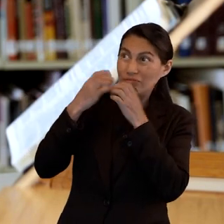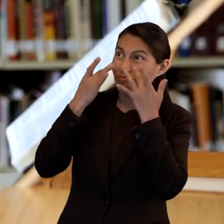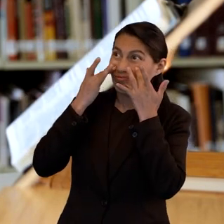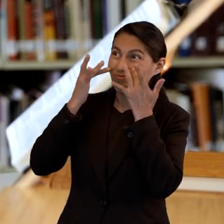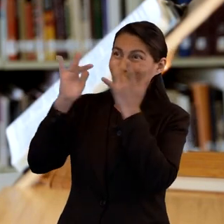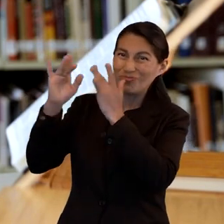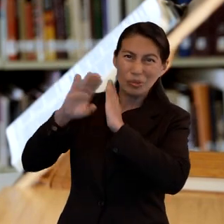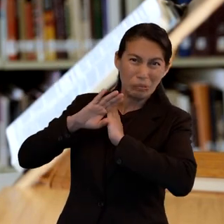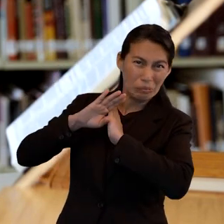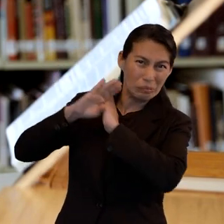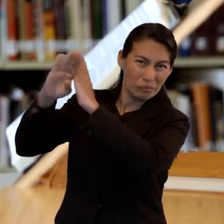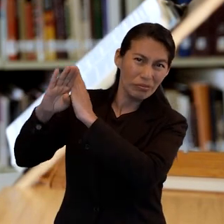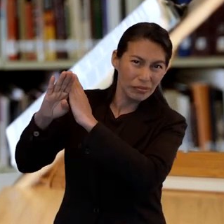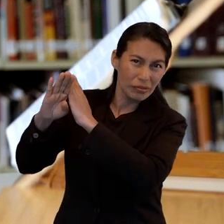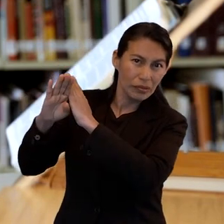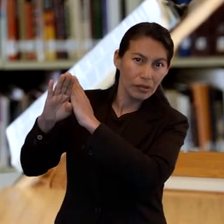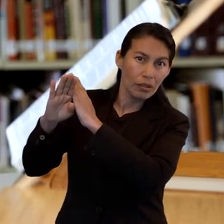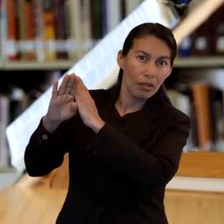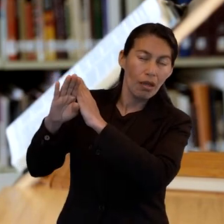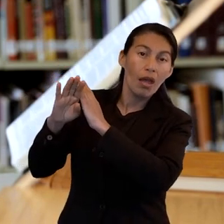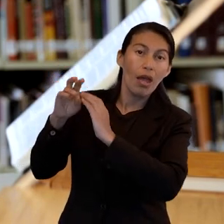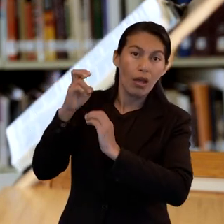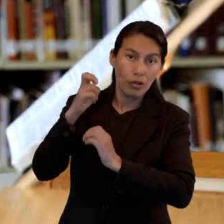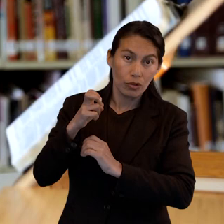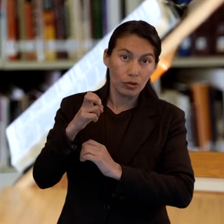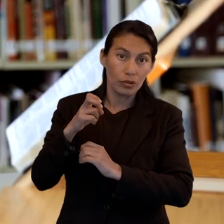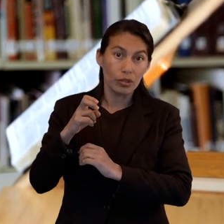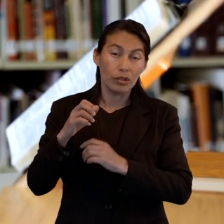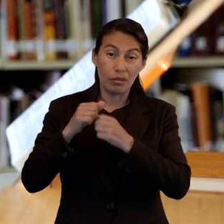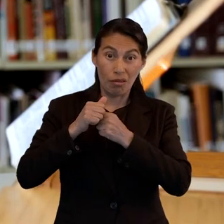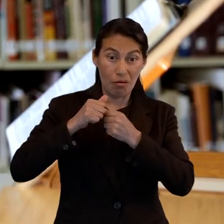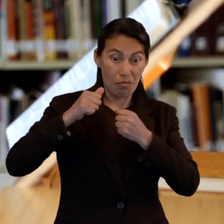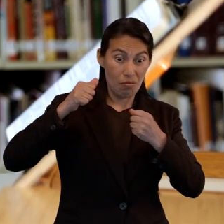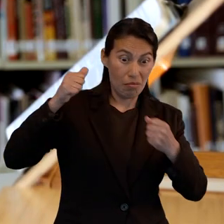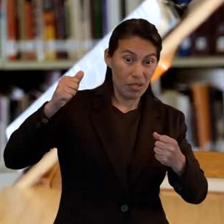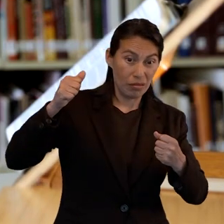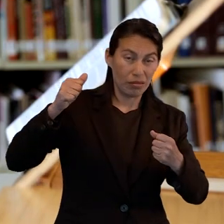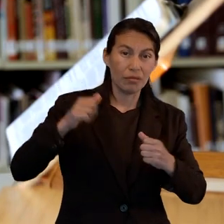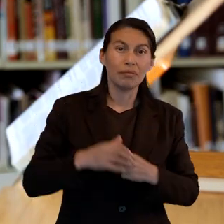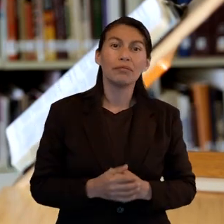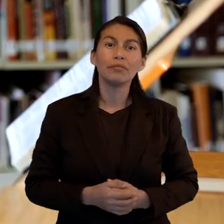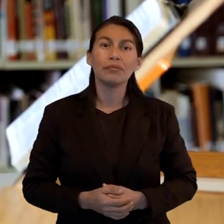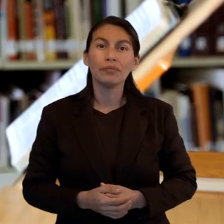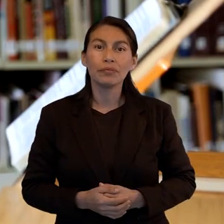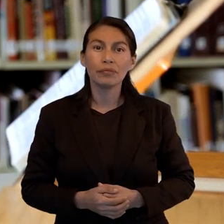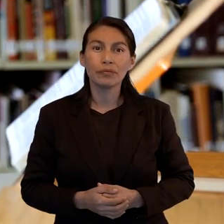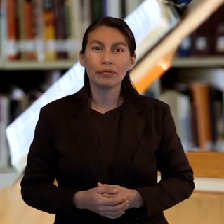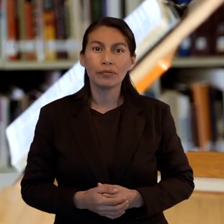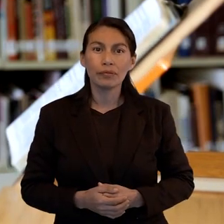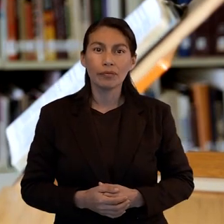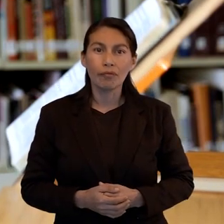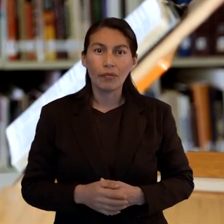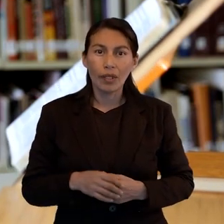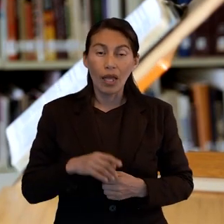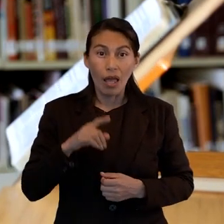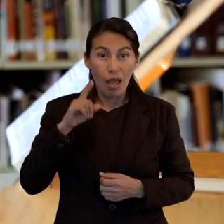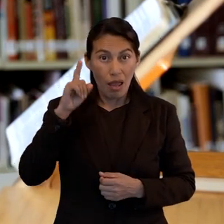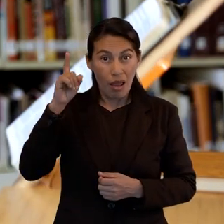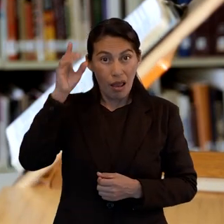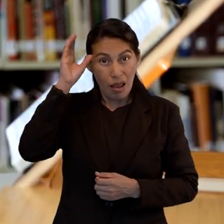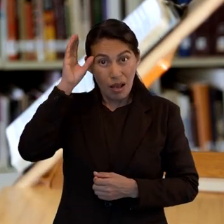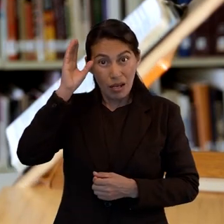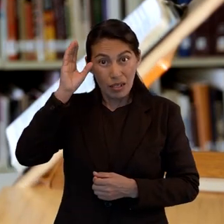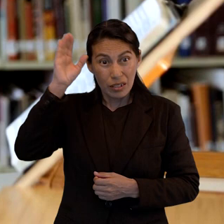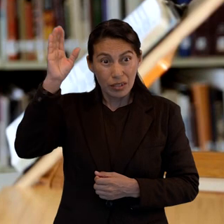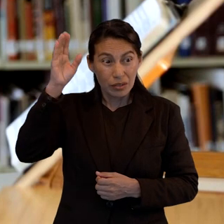vida que quiere tener y procede a terminar su relación con él. Avergonzar a Cristo es